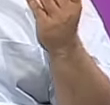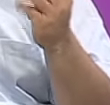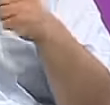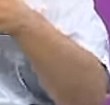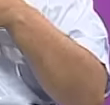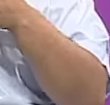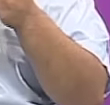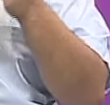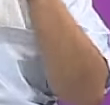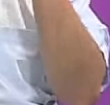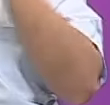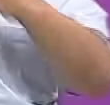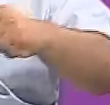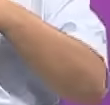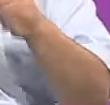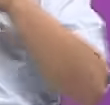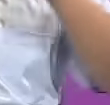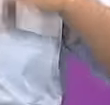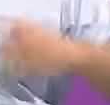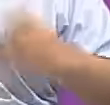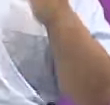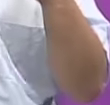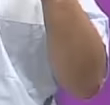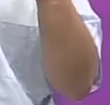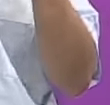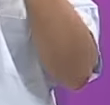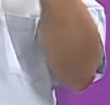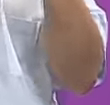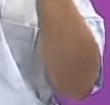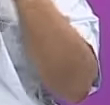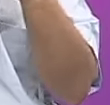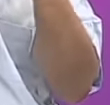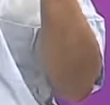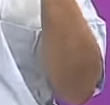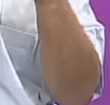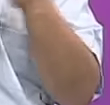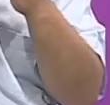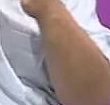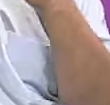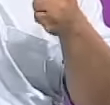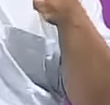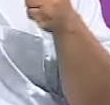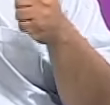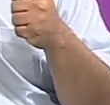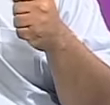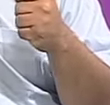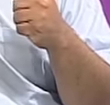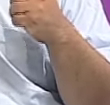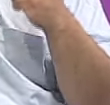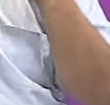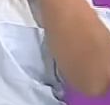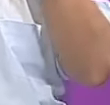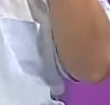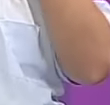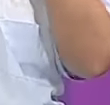diálogos en voz, entonces el trabajo es totalmente corporal y debe ser exacto, preciso,